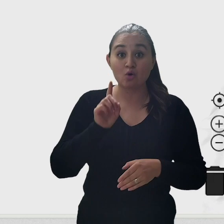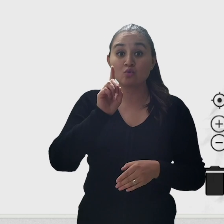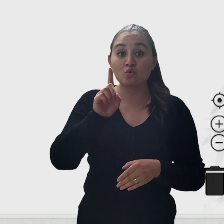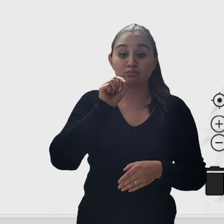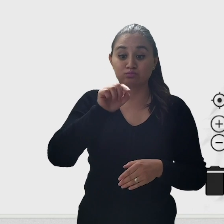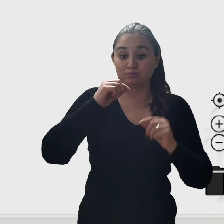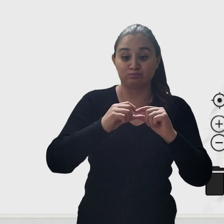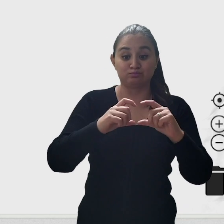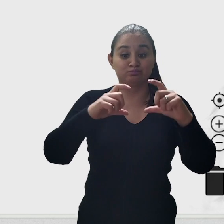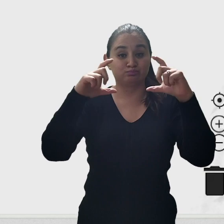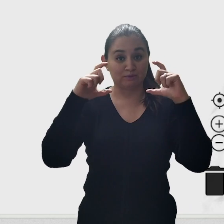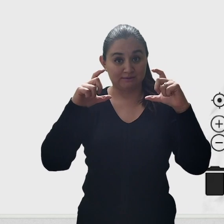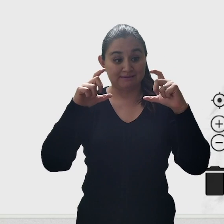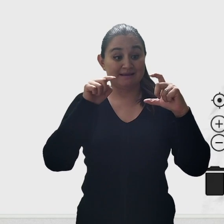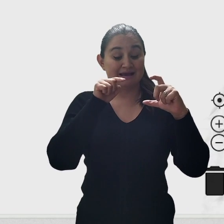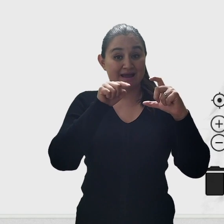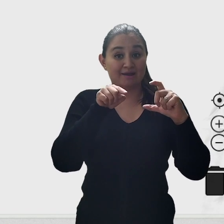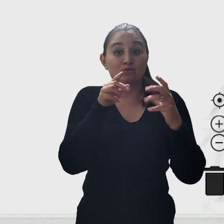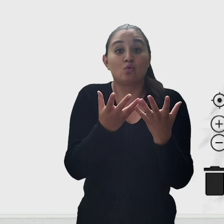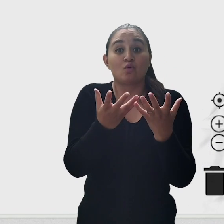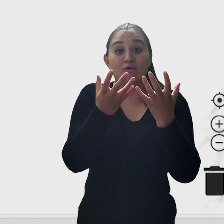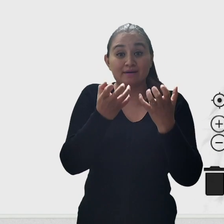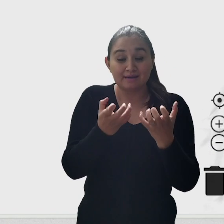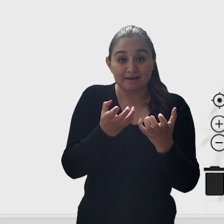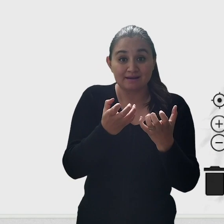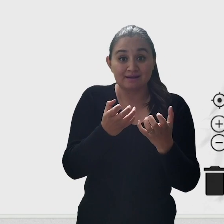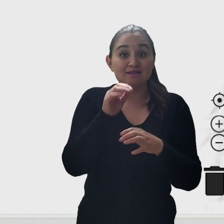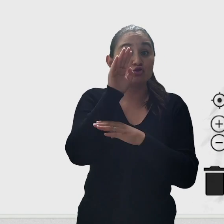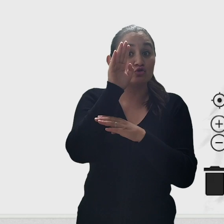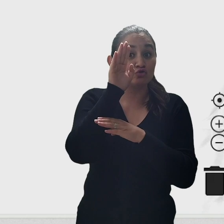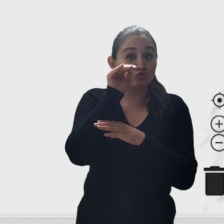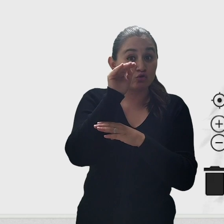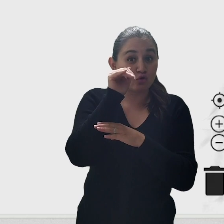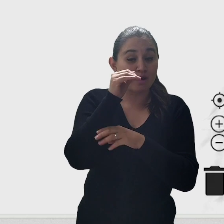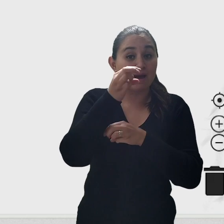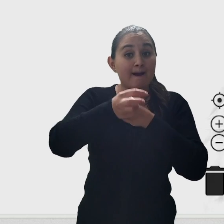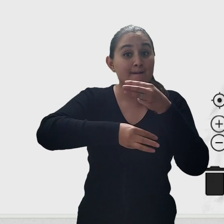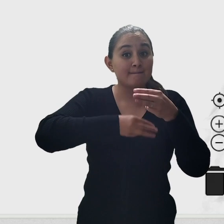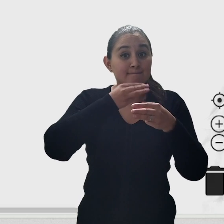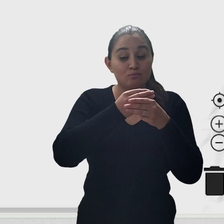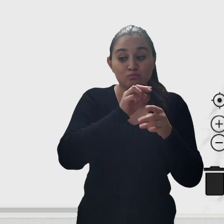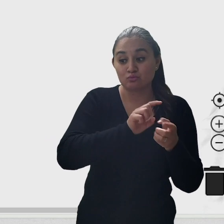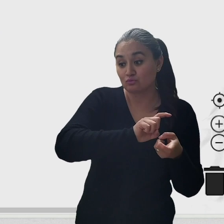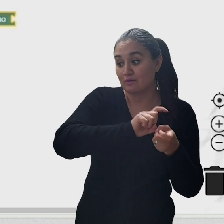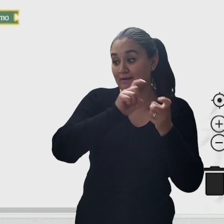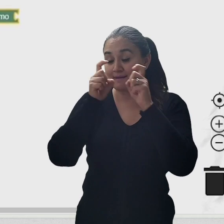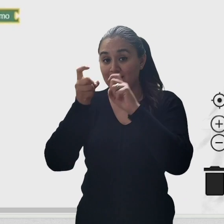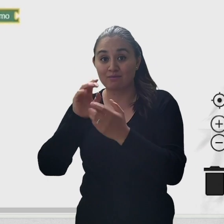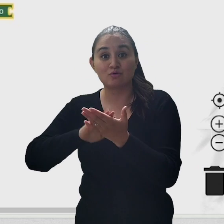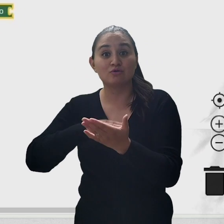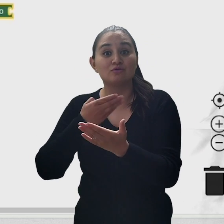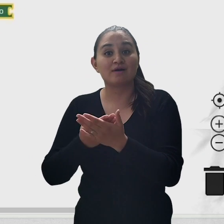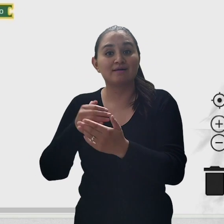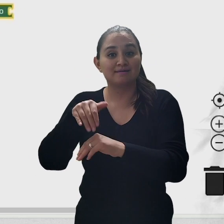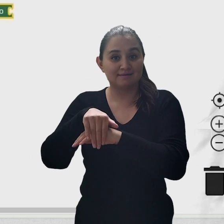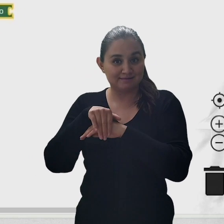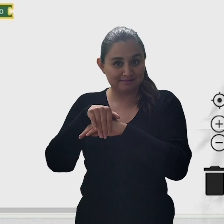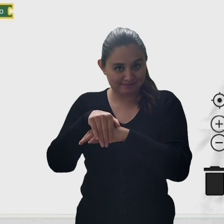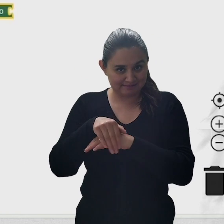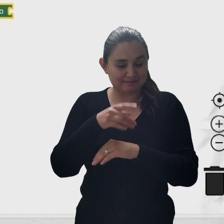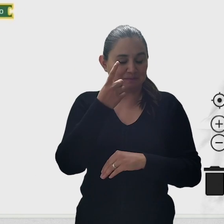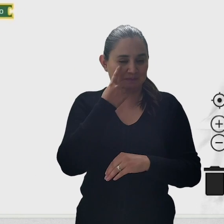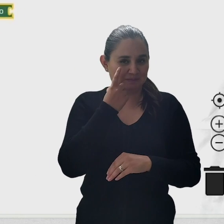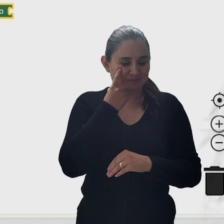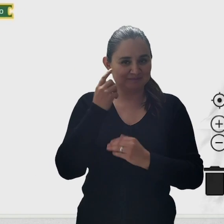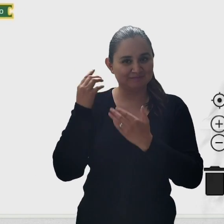el texto de nuestra etiqueta. Vamos a asignarle un nuevo valor de texto. En este caso, una frase ya